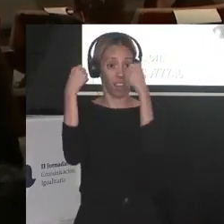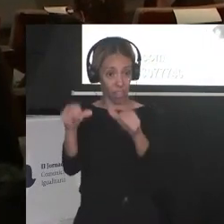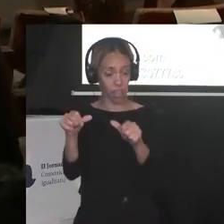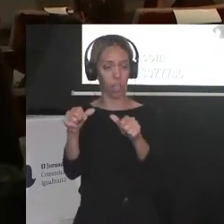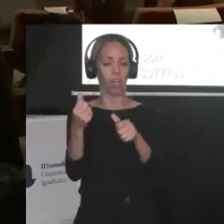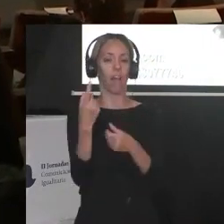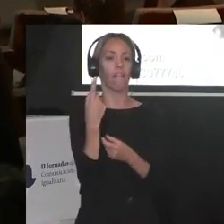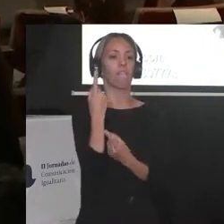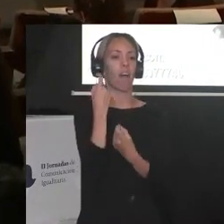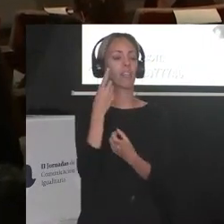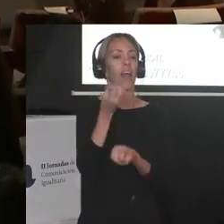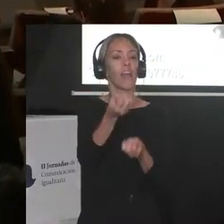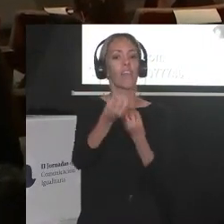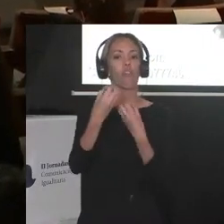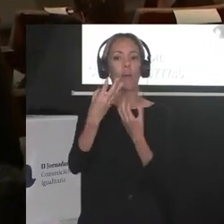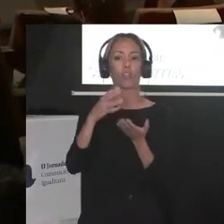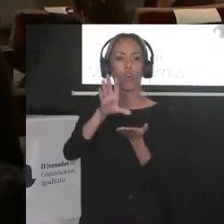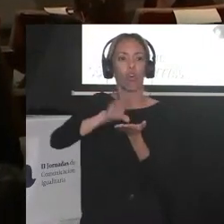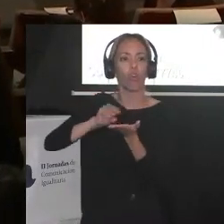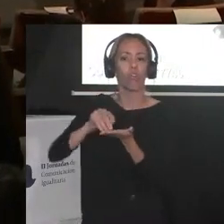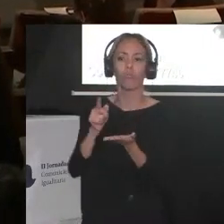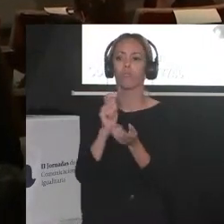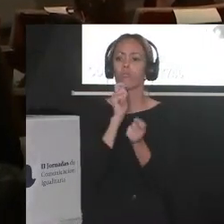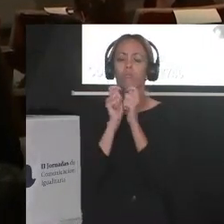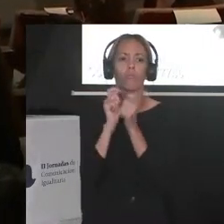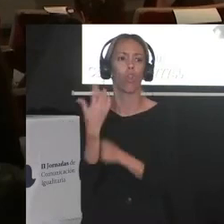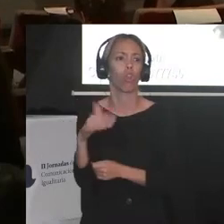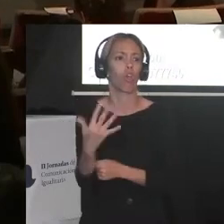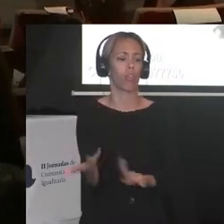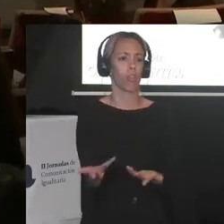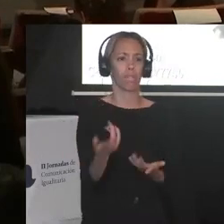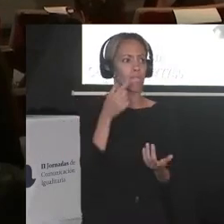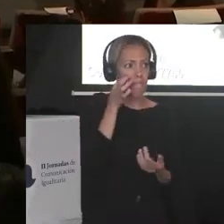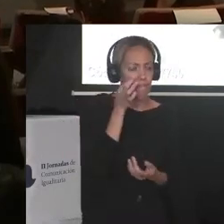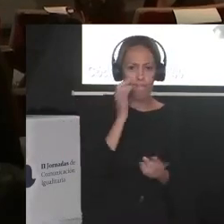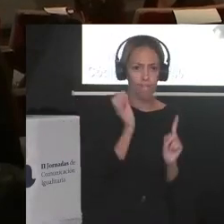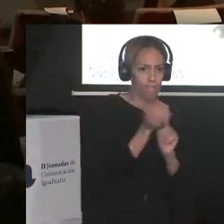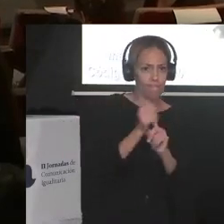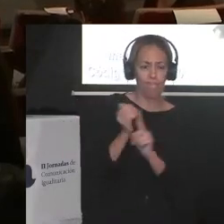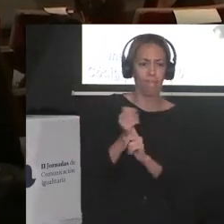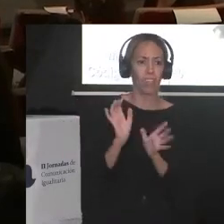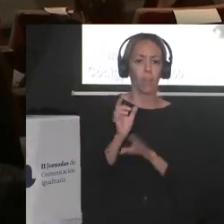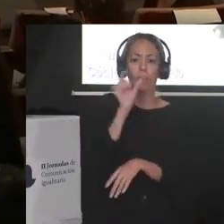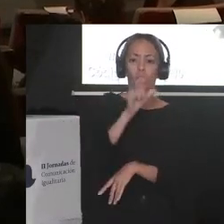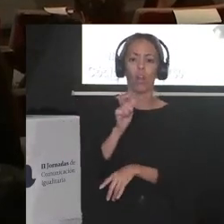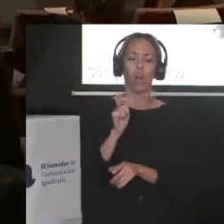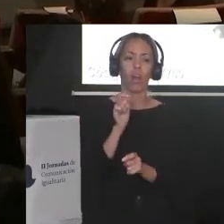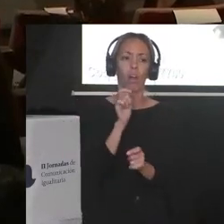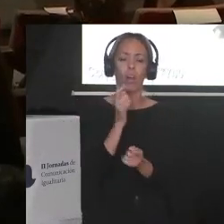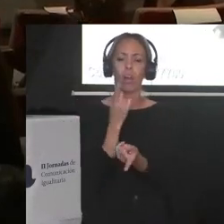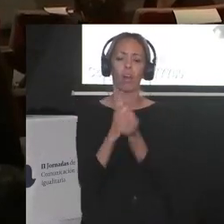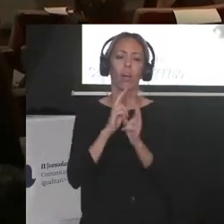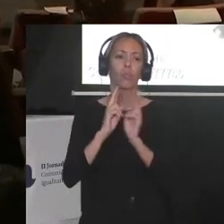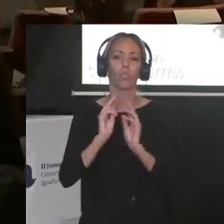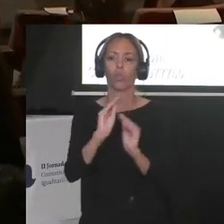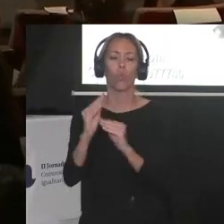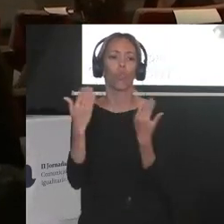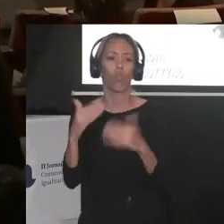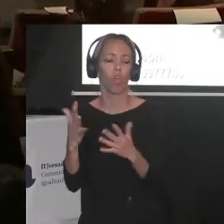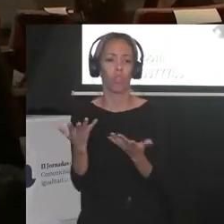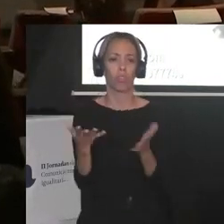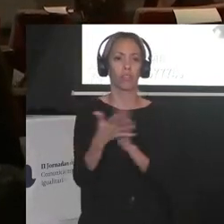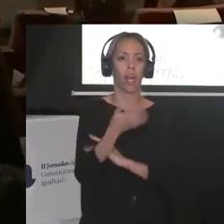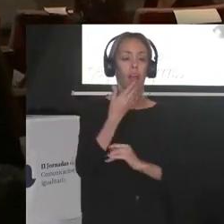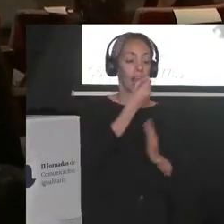racializadas no encuentro no encuentro no encuentro esta diversidad no son capaces ni de construir una lista para